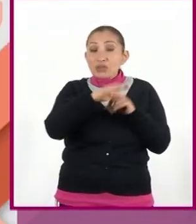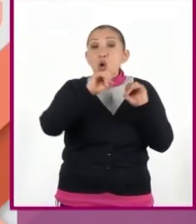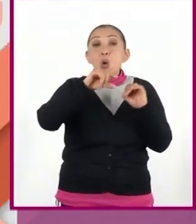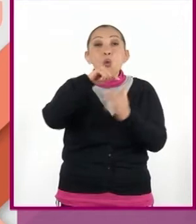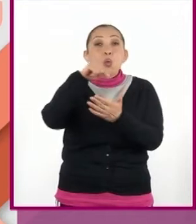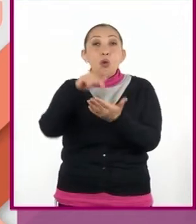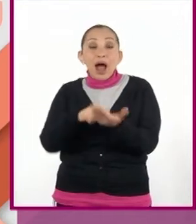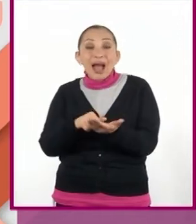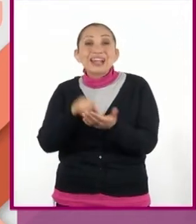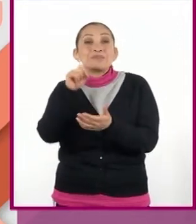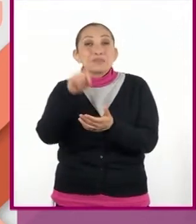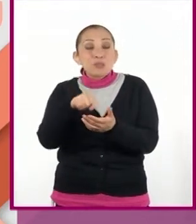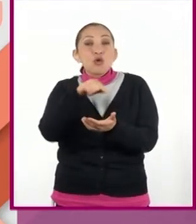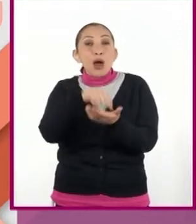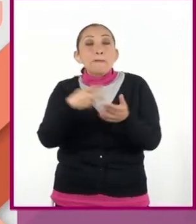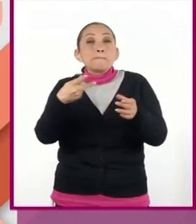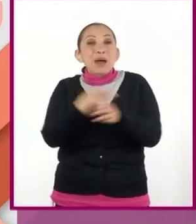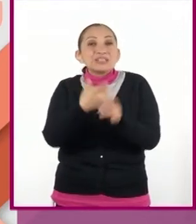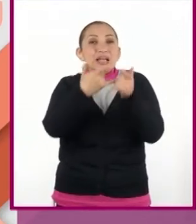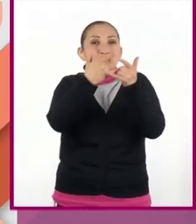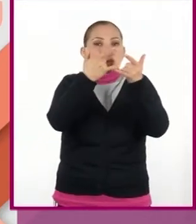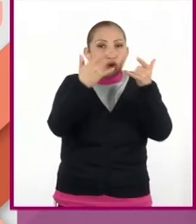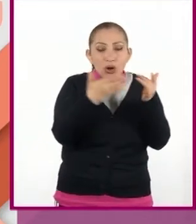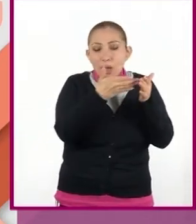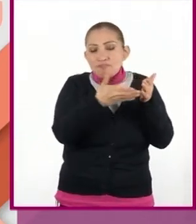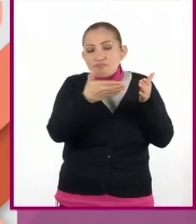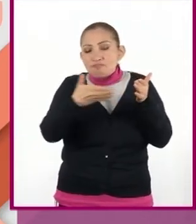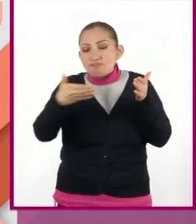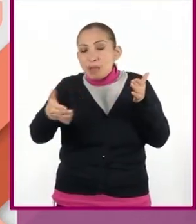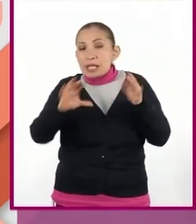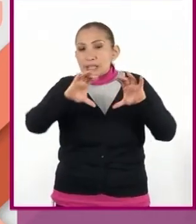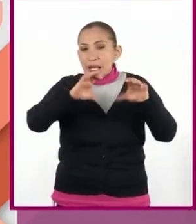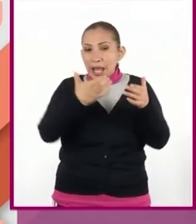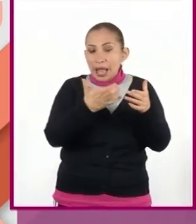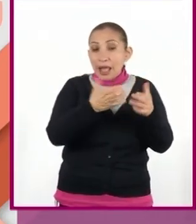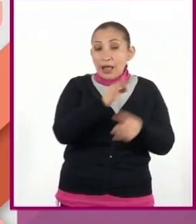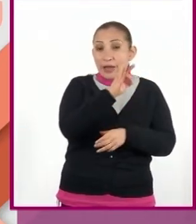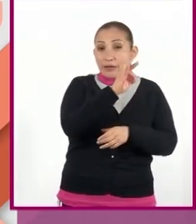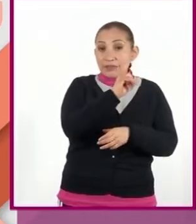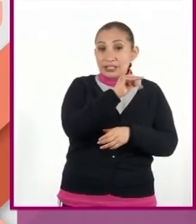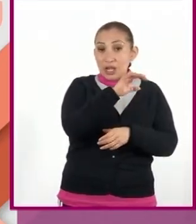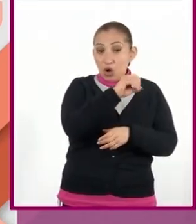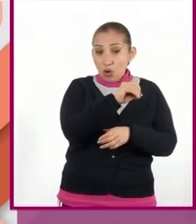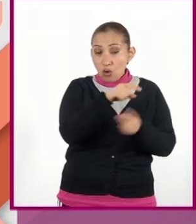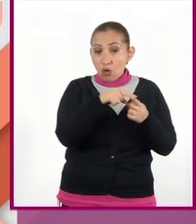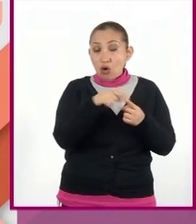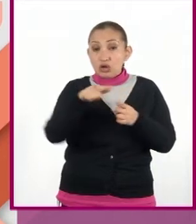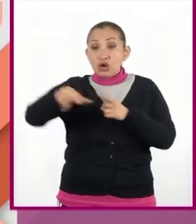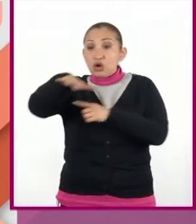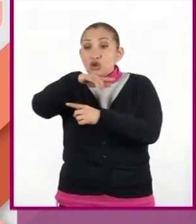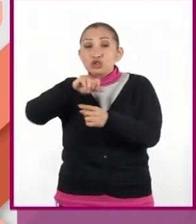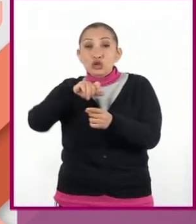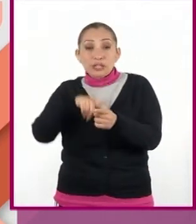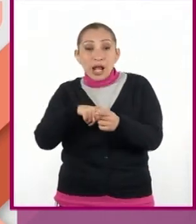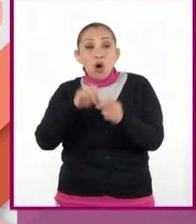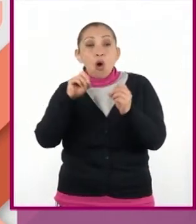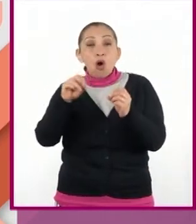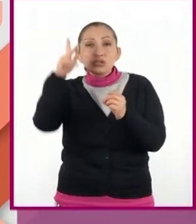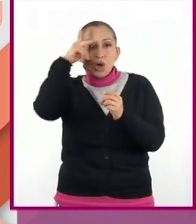espacio al lugar donde transcurre el cuento, y estos se clasifican en físico, social,